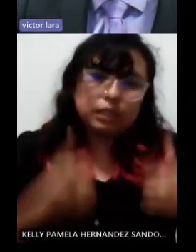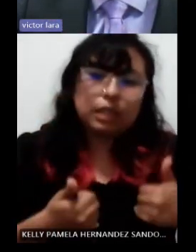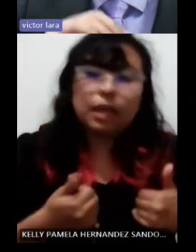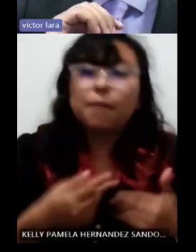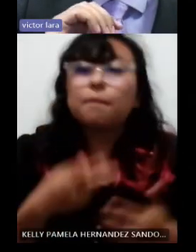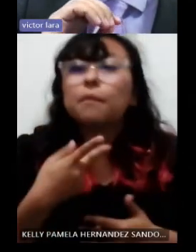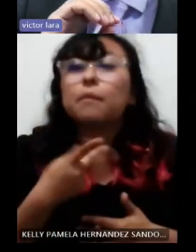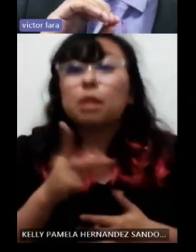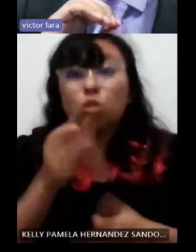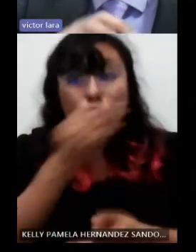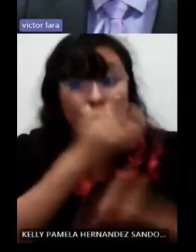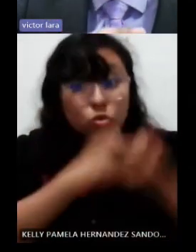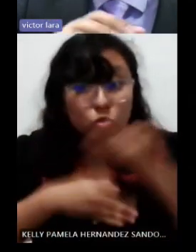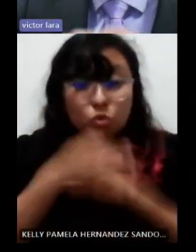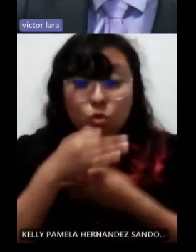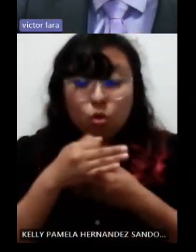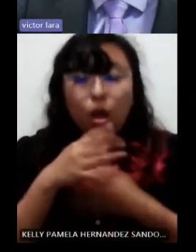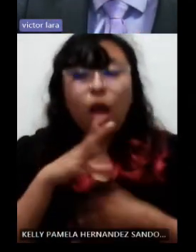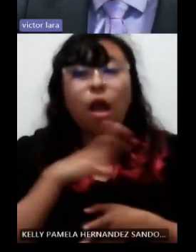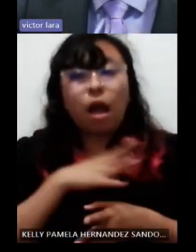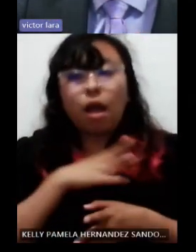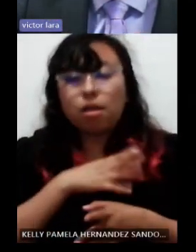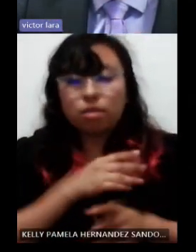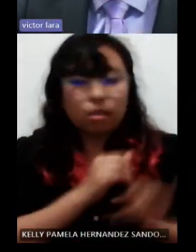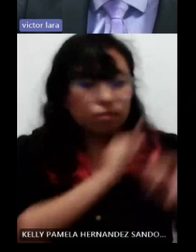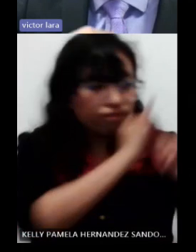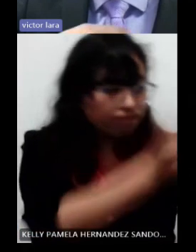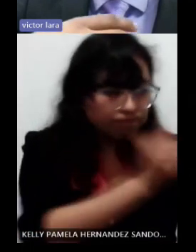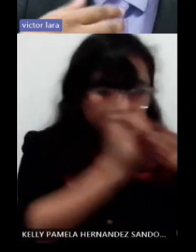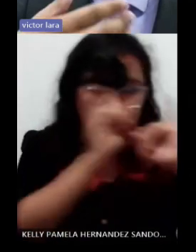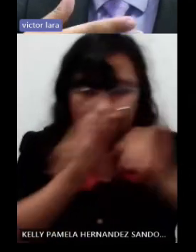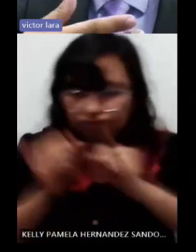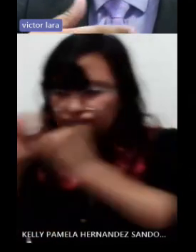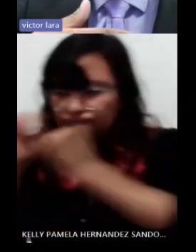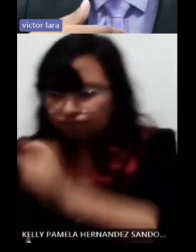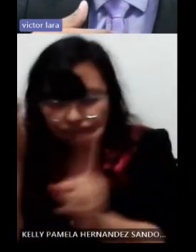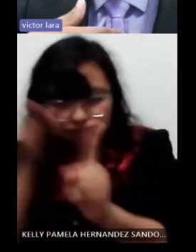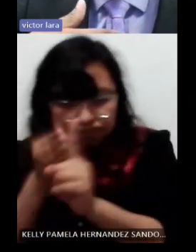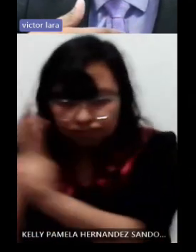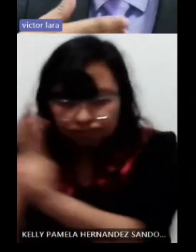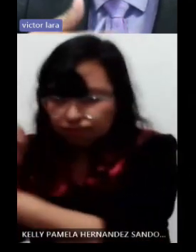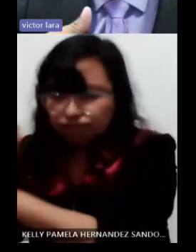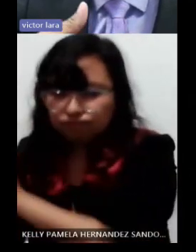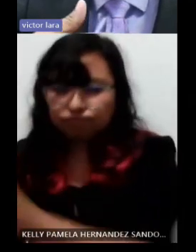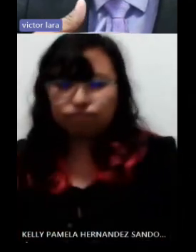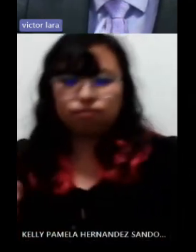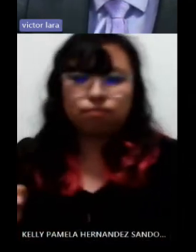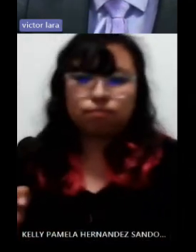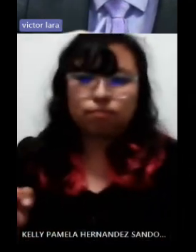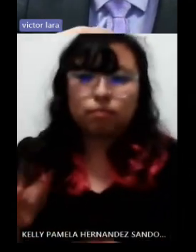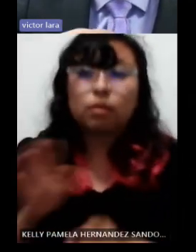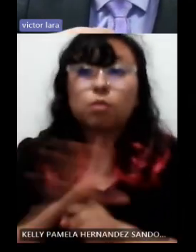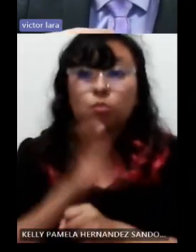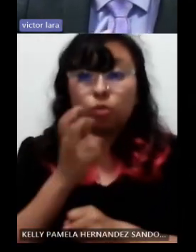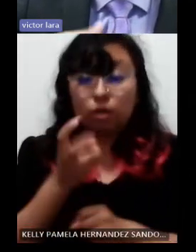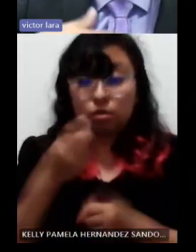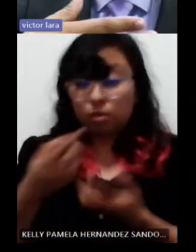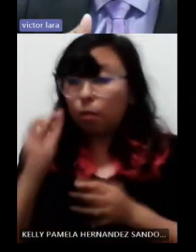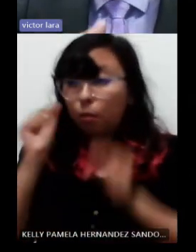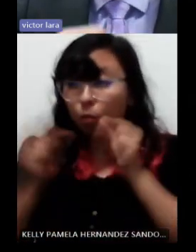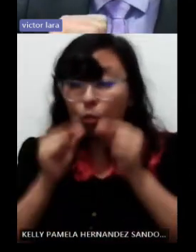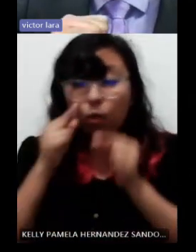diagnósticos tienen características específicas y por lo tanto la pérdida visual de una persona que tiene